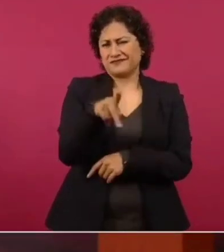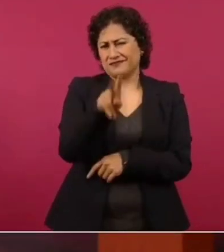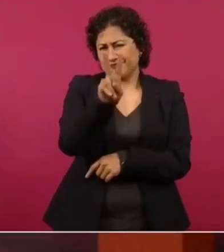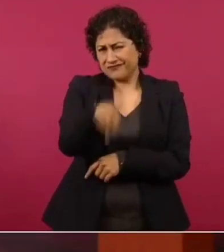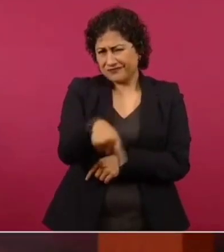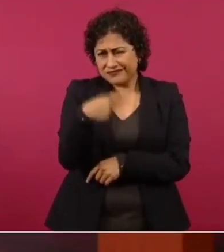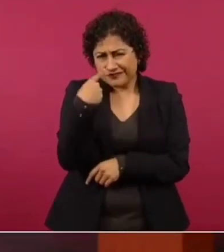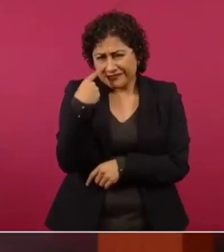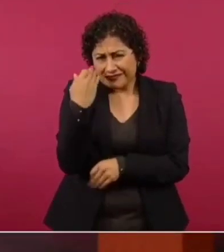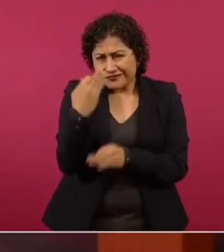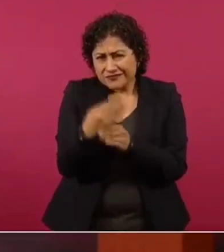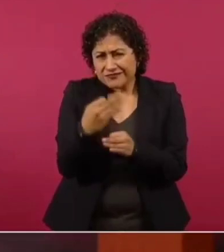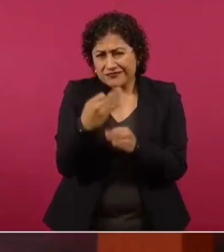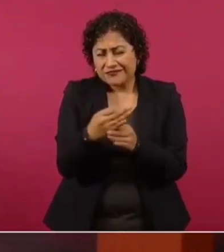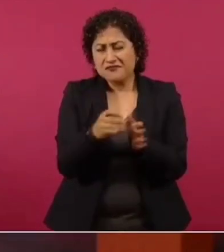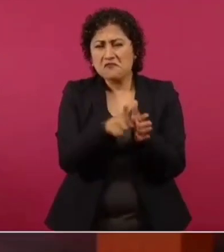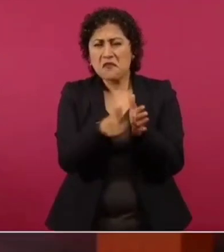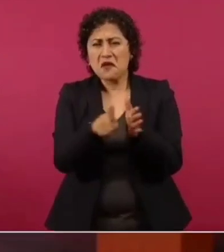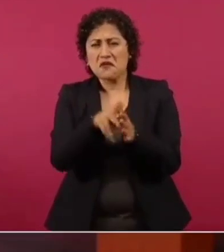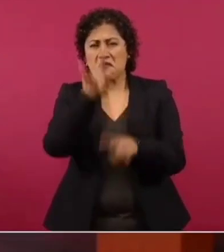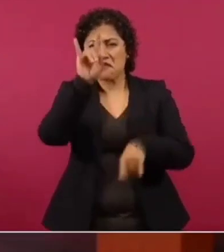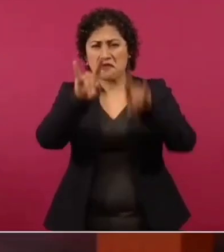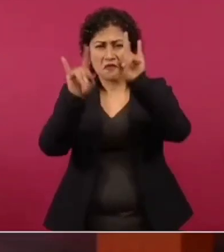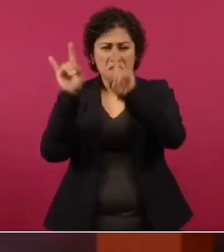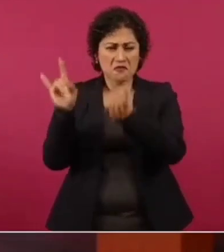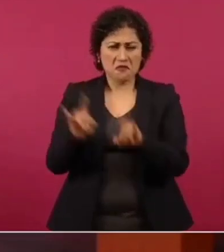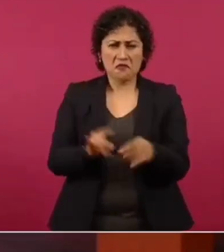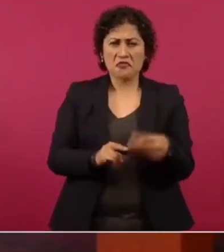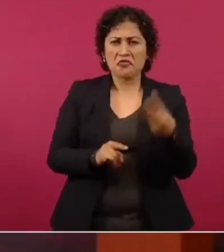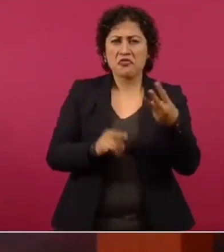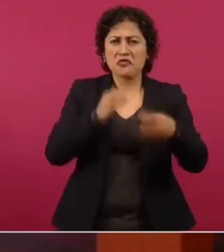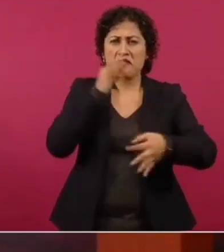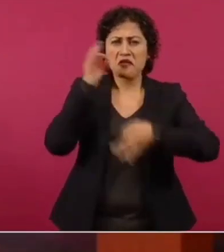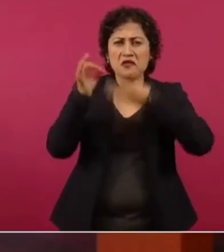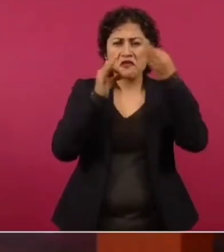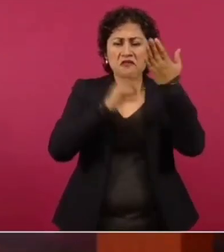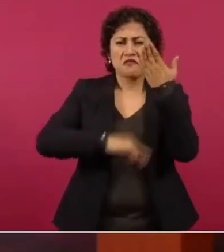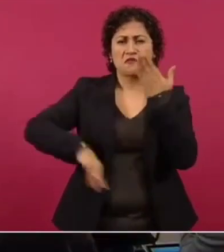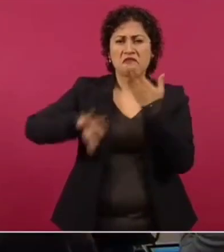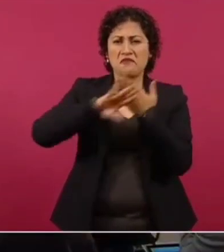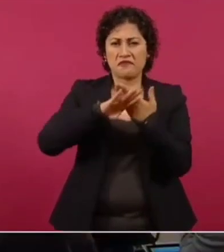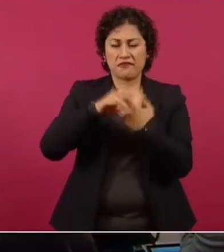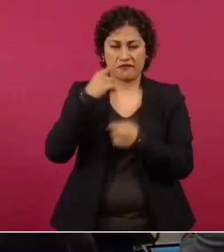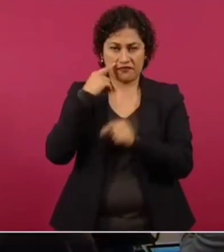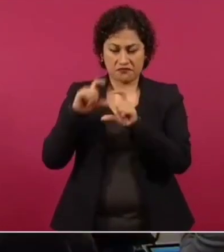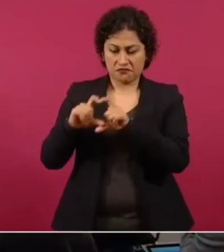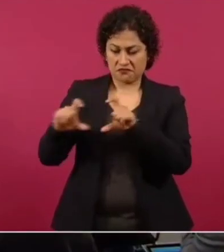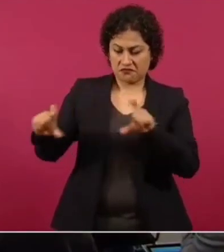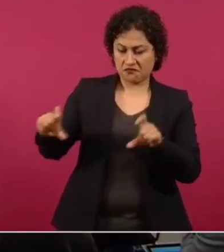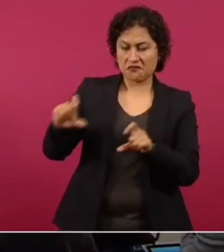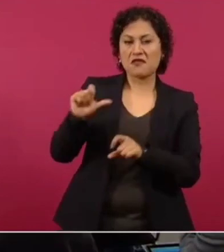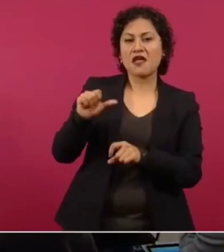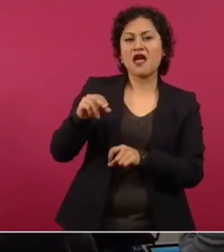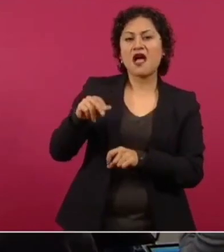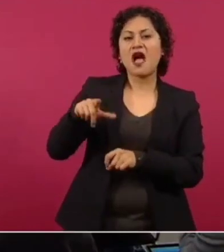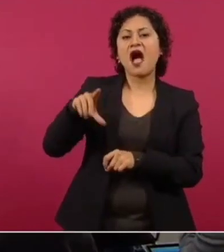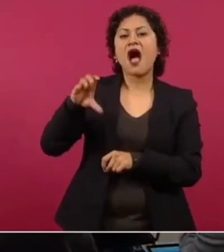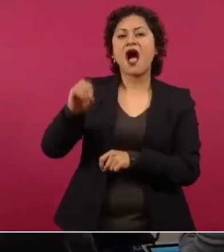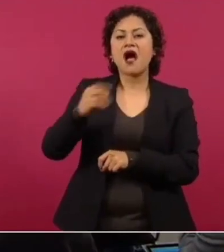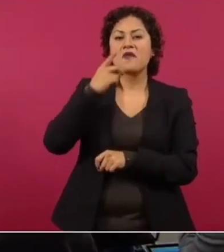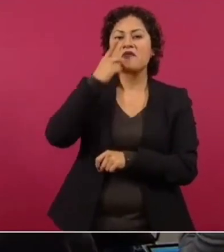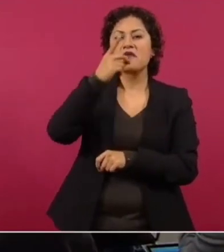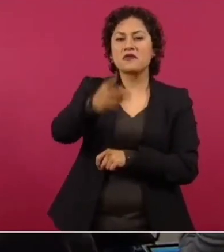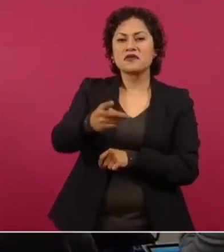las tres, admite AMLO y seguridad y no aparece